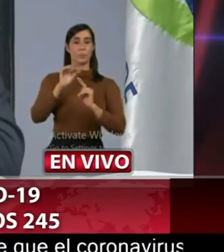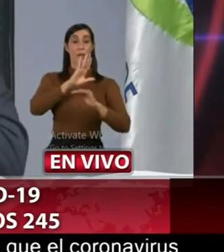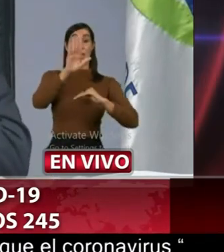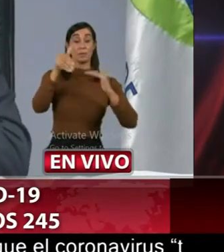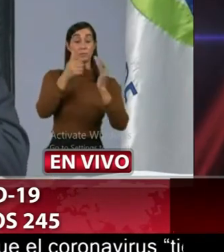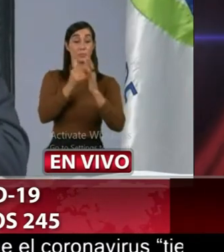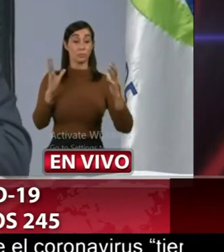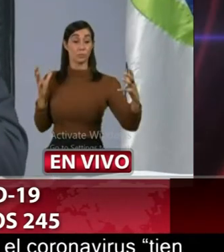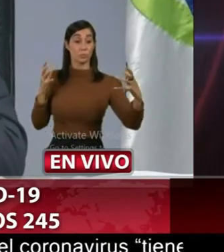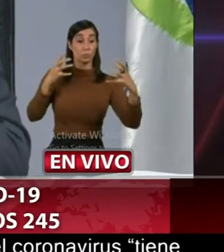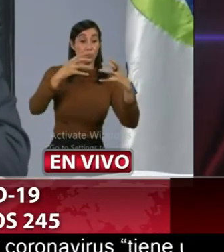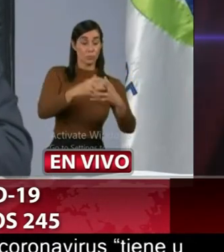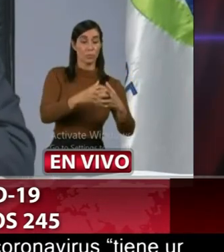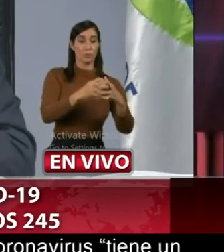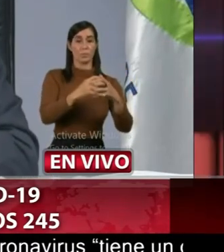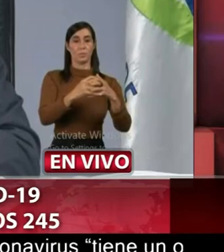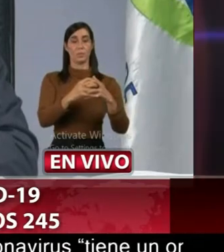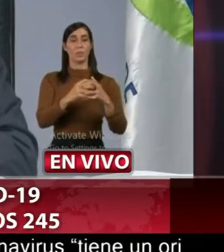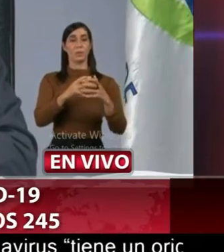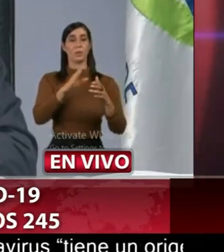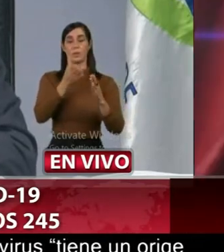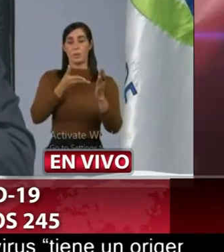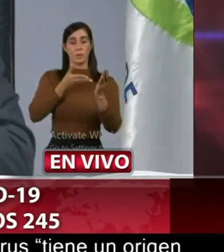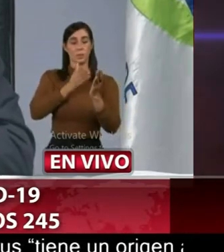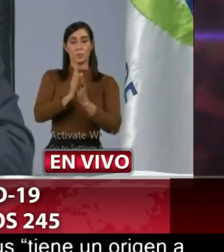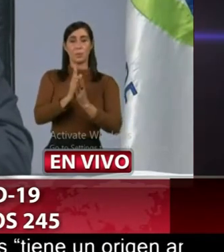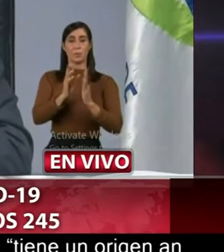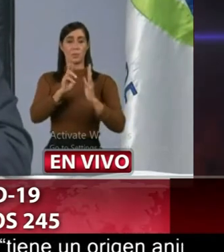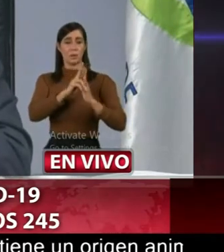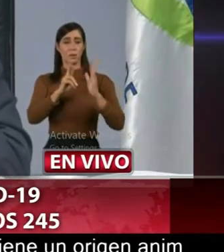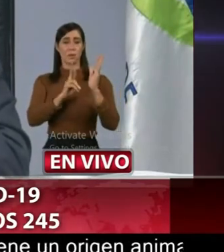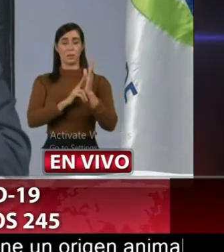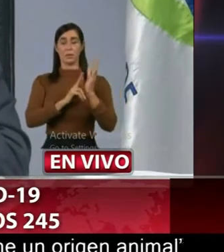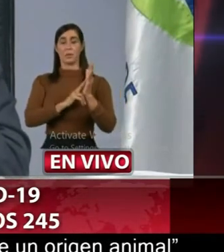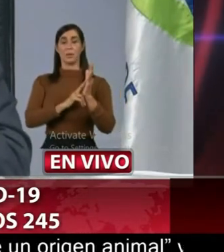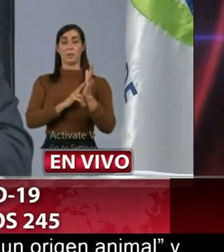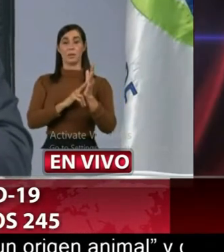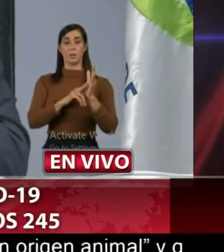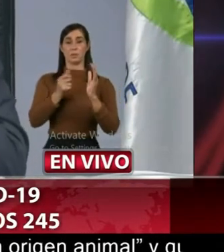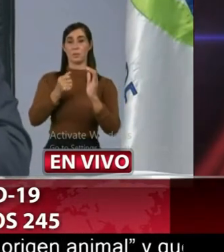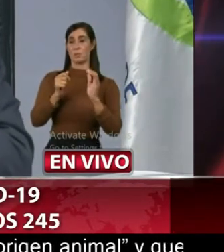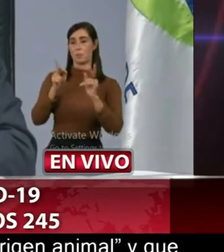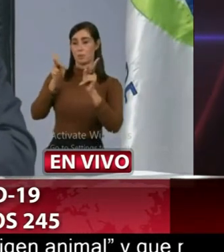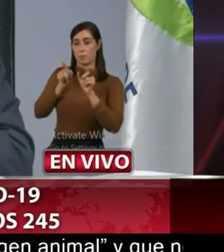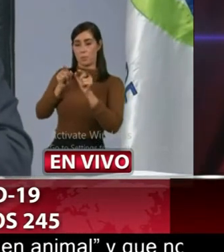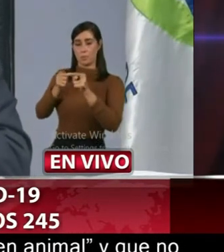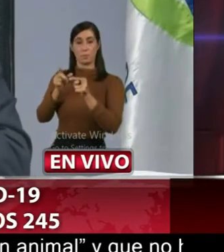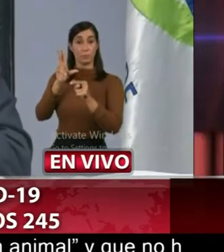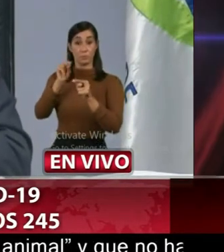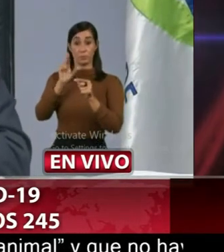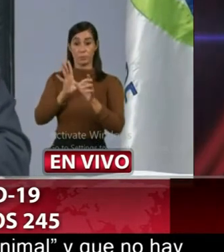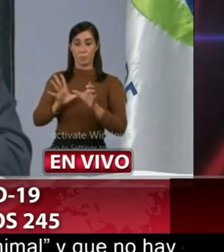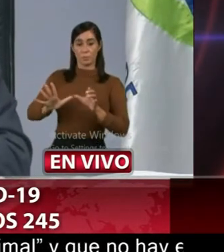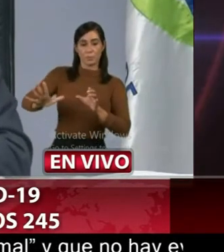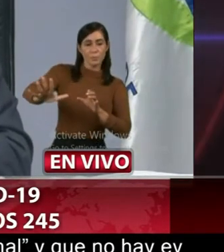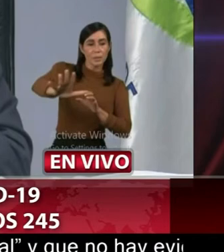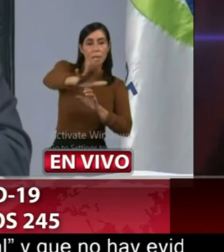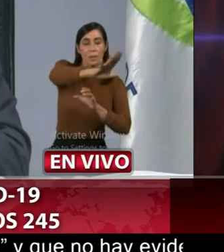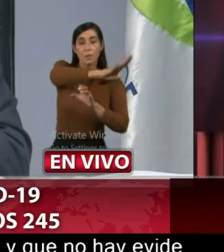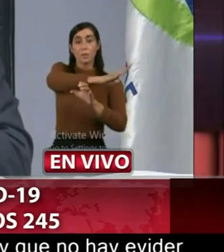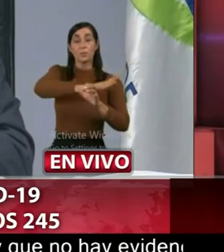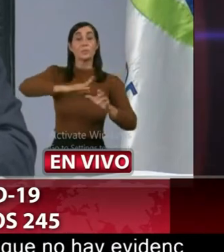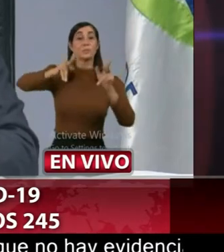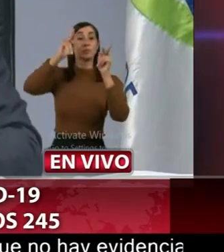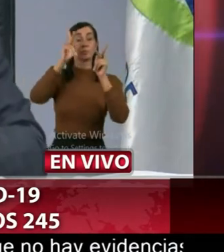ninguna de las líneas estratégicas de comunicación que hemos llevado a cabo están haciendo distinción